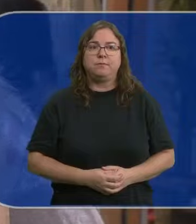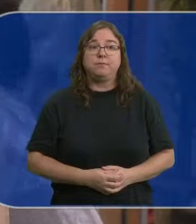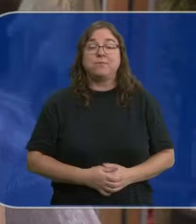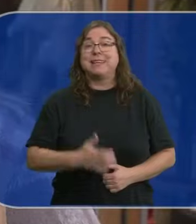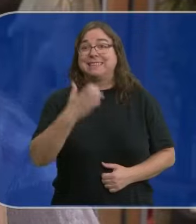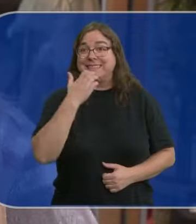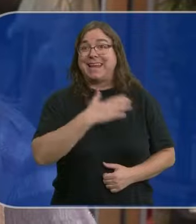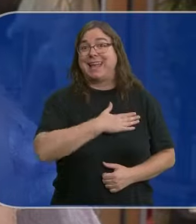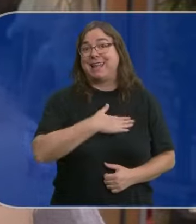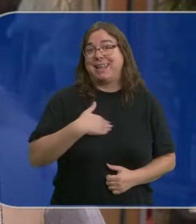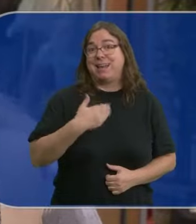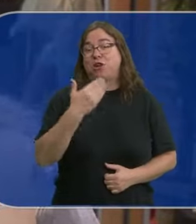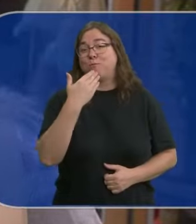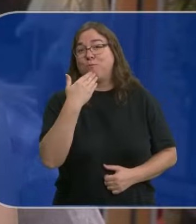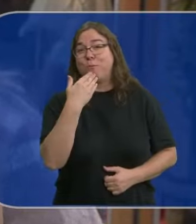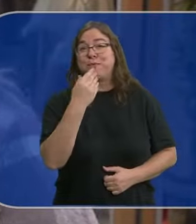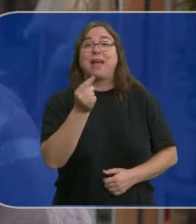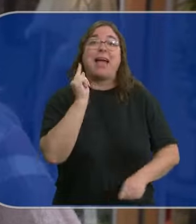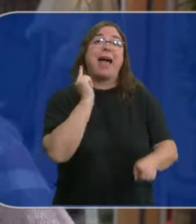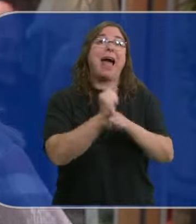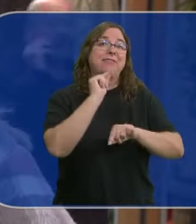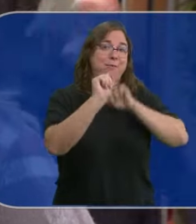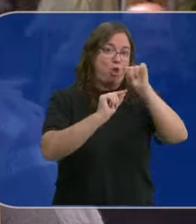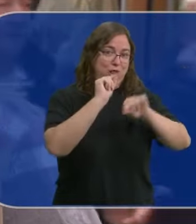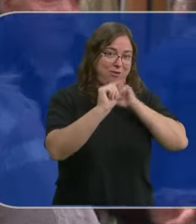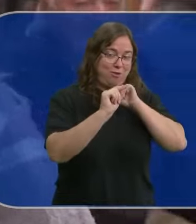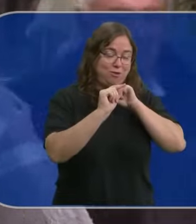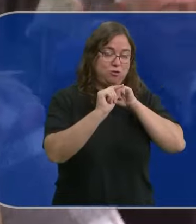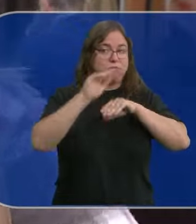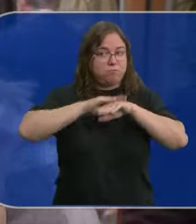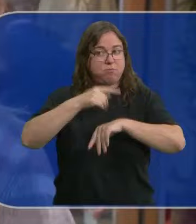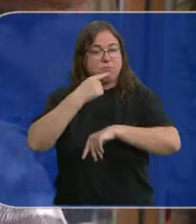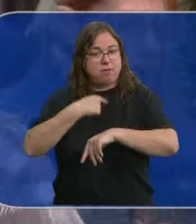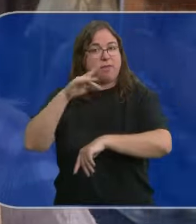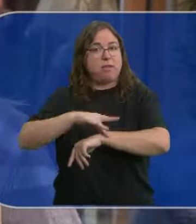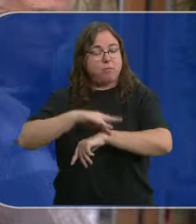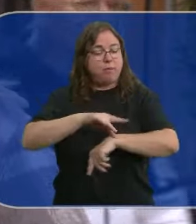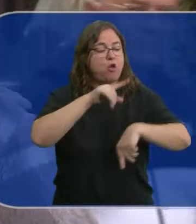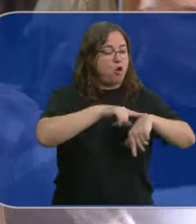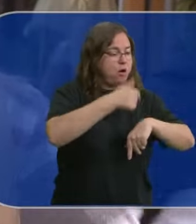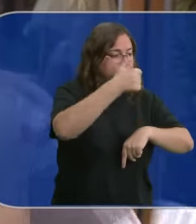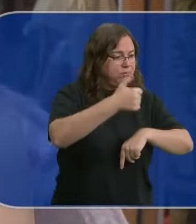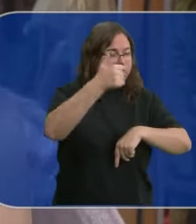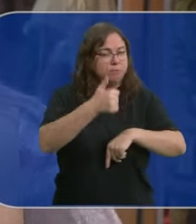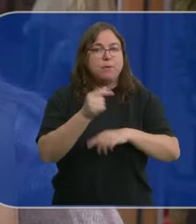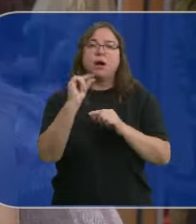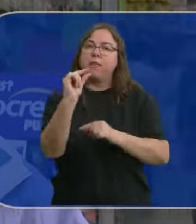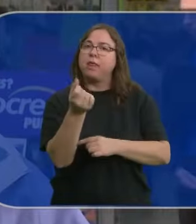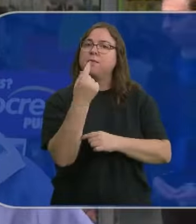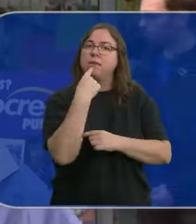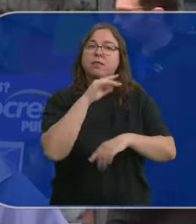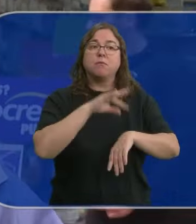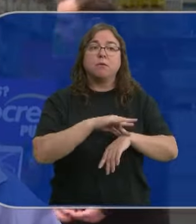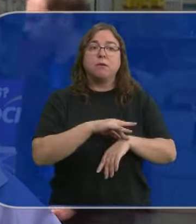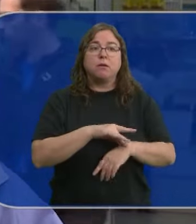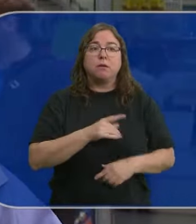Pues si quiero tomarme antibióticos lo hago como me lo diga el médico, con el horario y la dosis y todo lo que me diga.